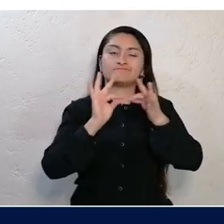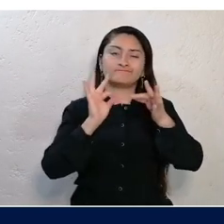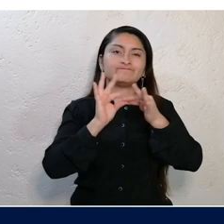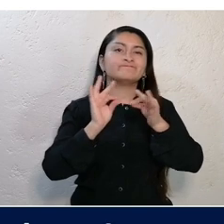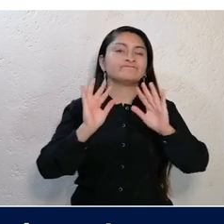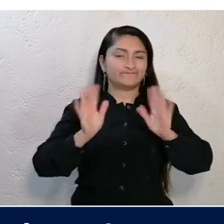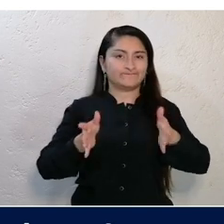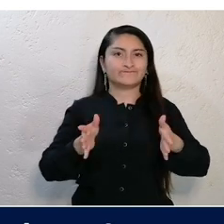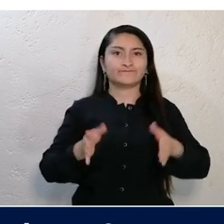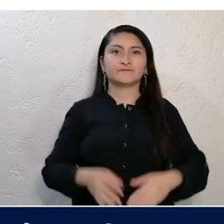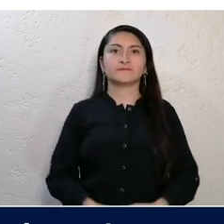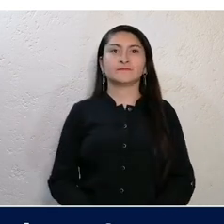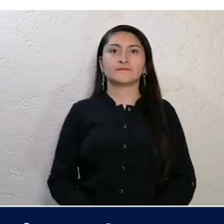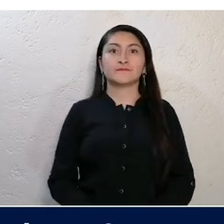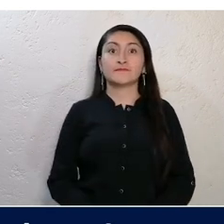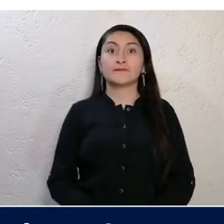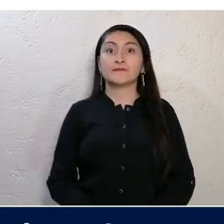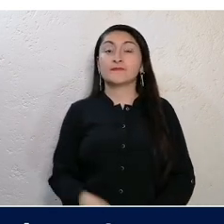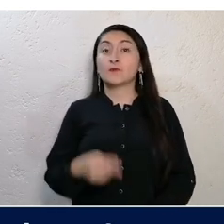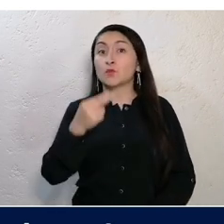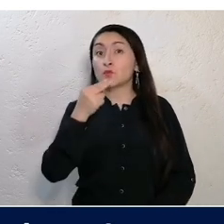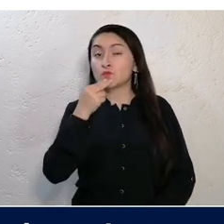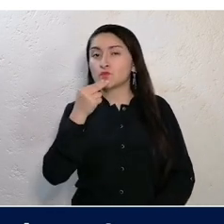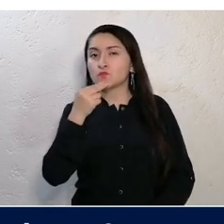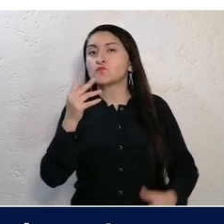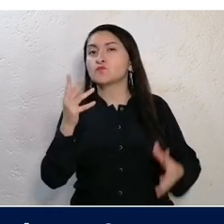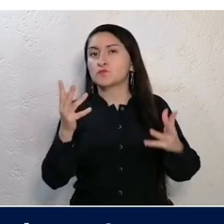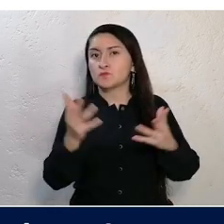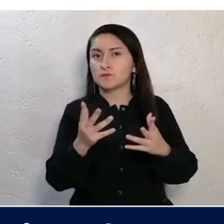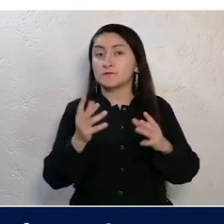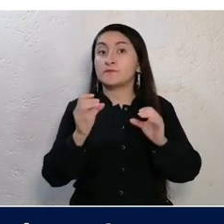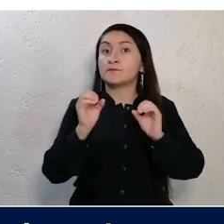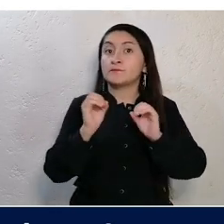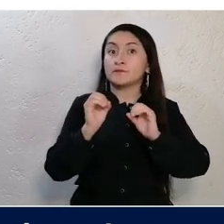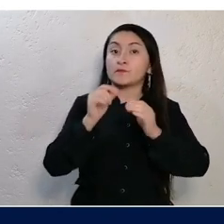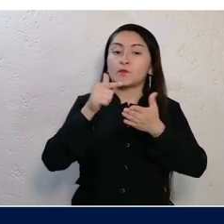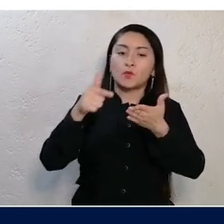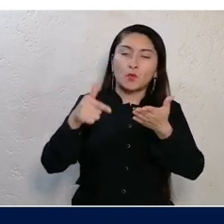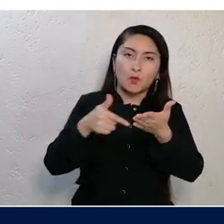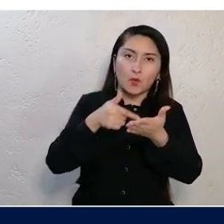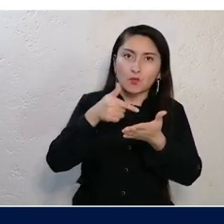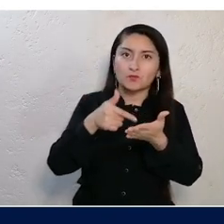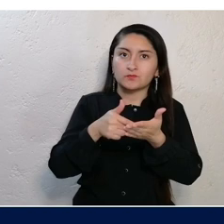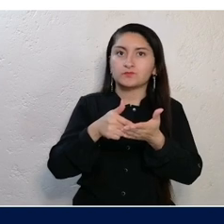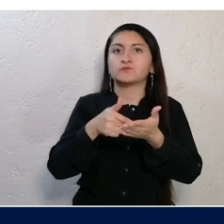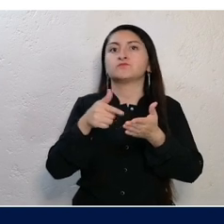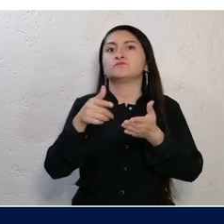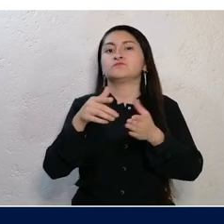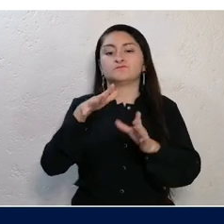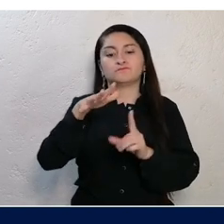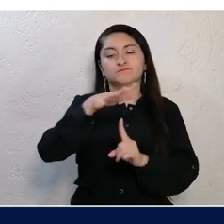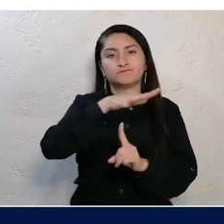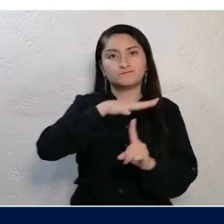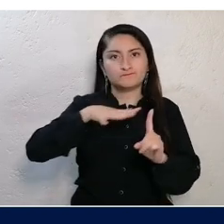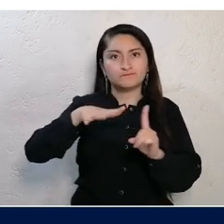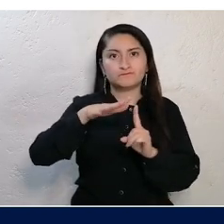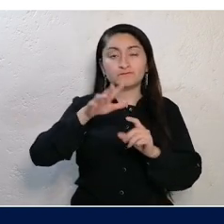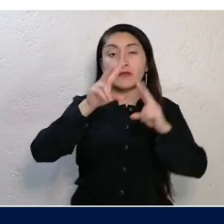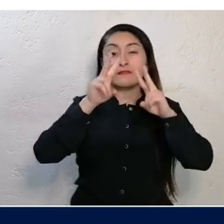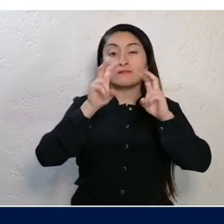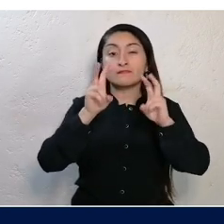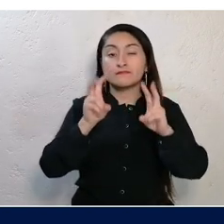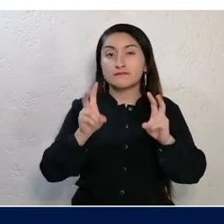psicólogas ponen en práctica los tres elementos antes mencionados. O dicho de otra manera,